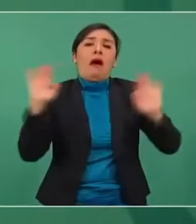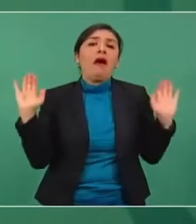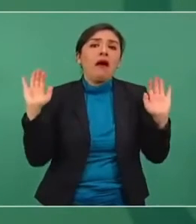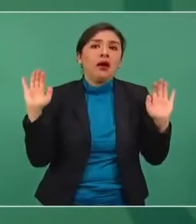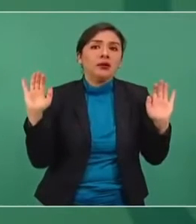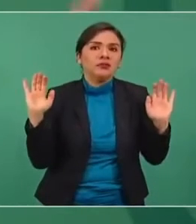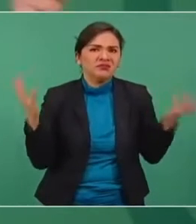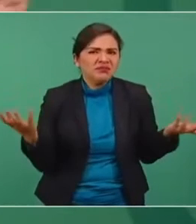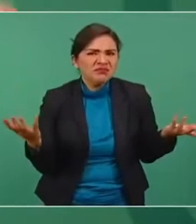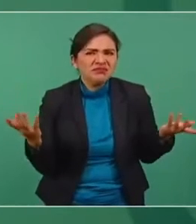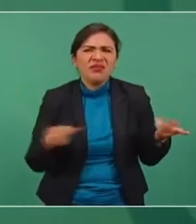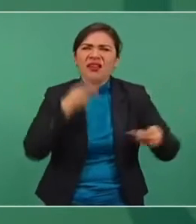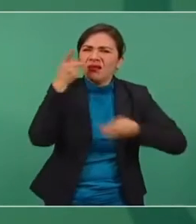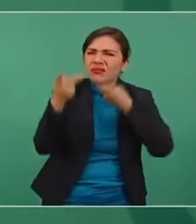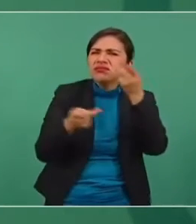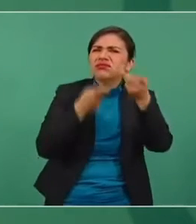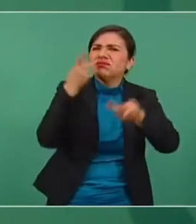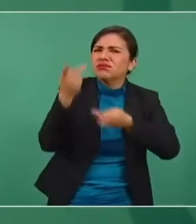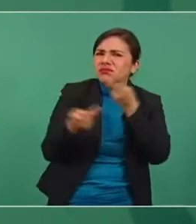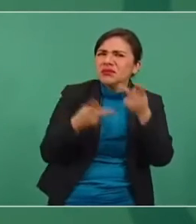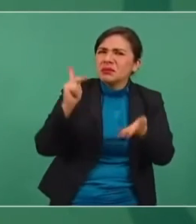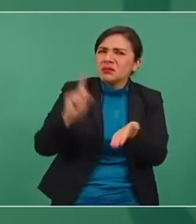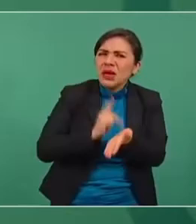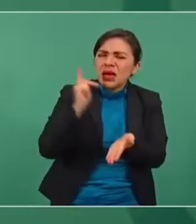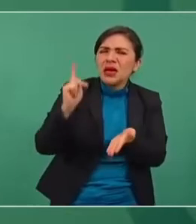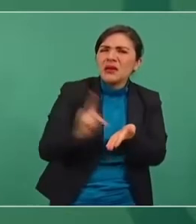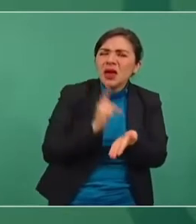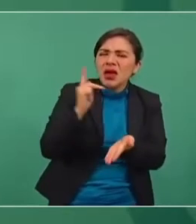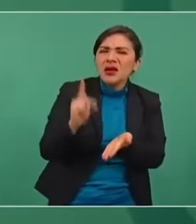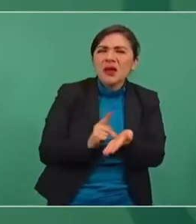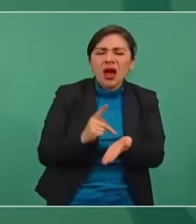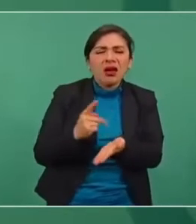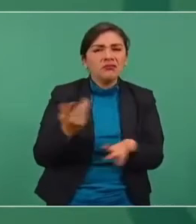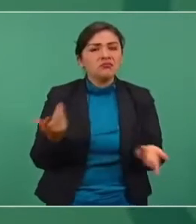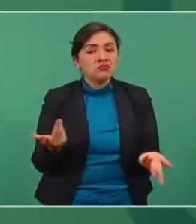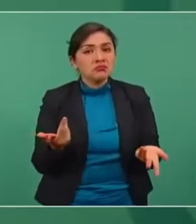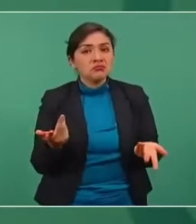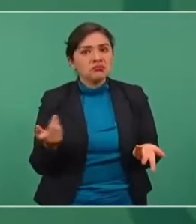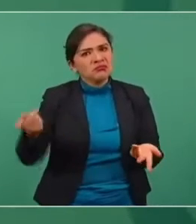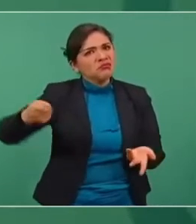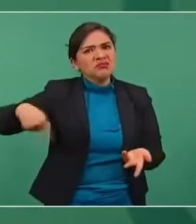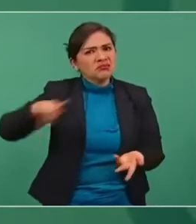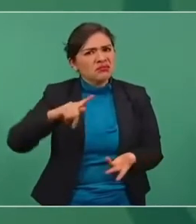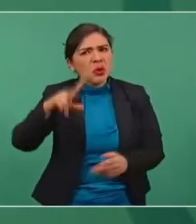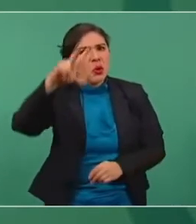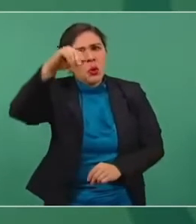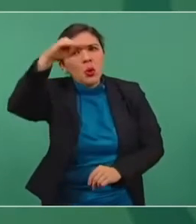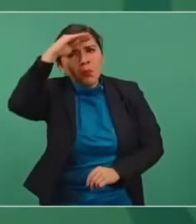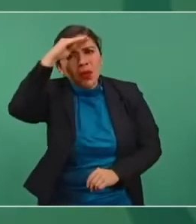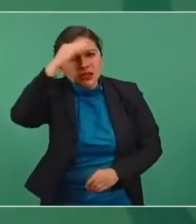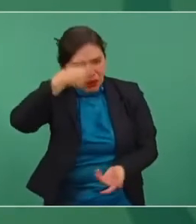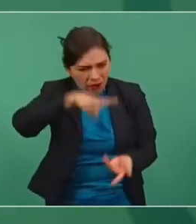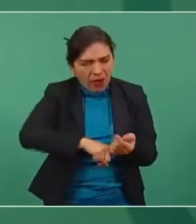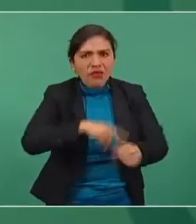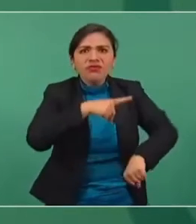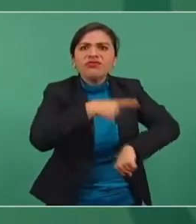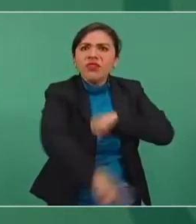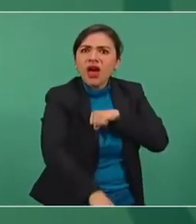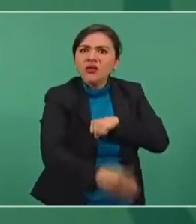Toda una campaña y no les importaba el daño que causa